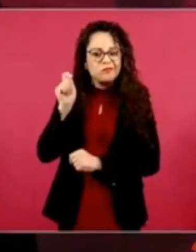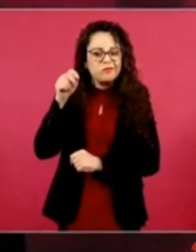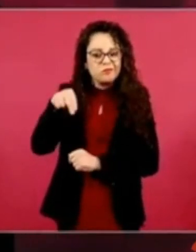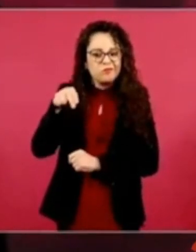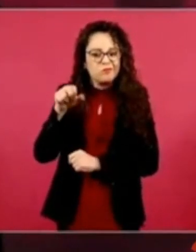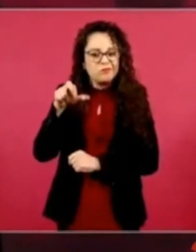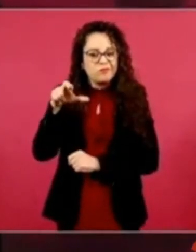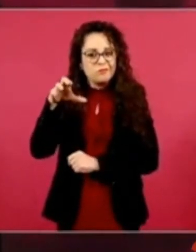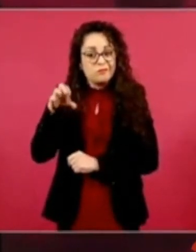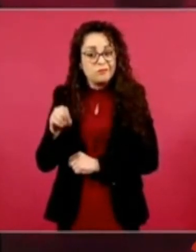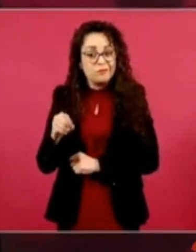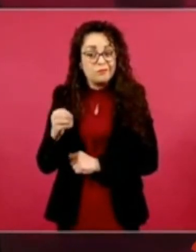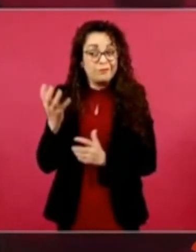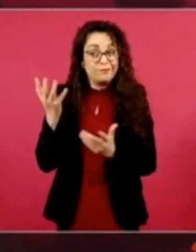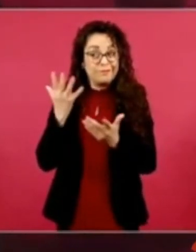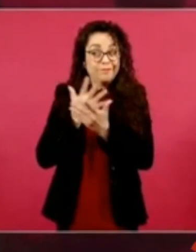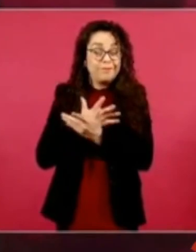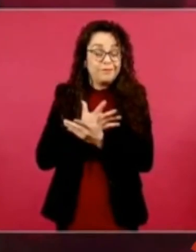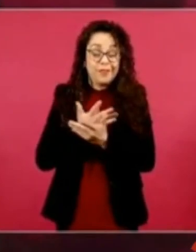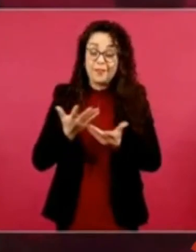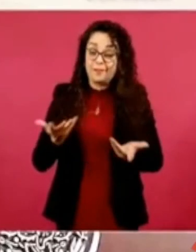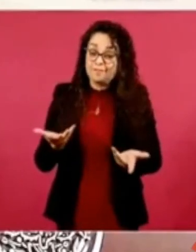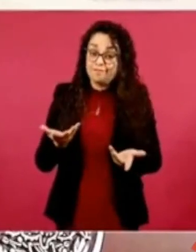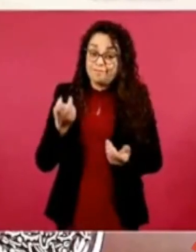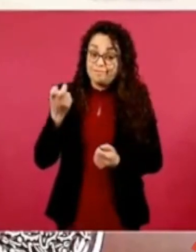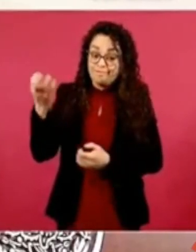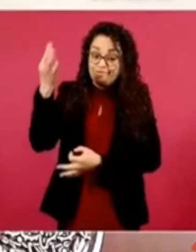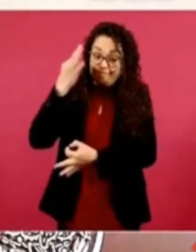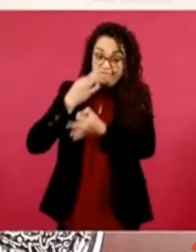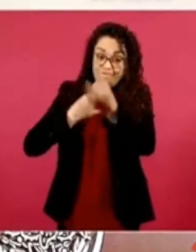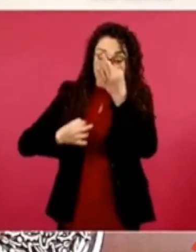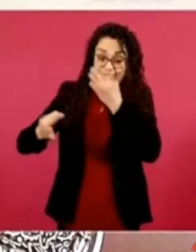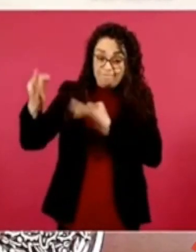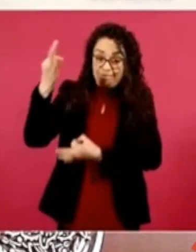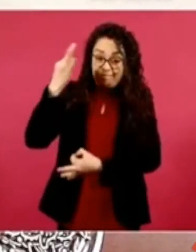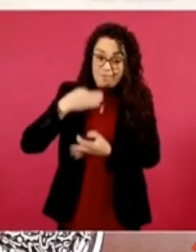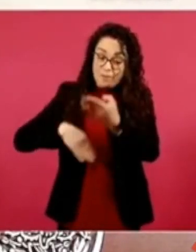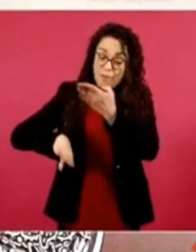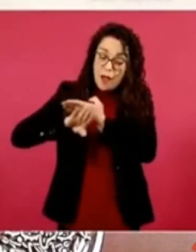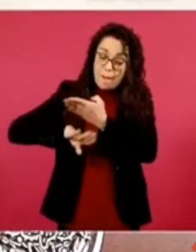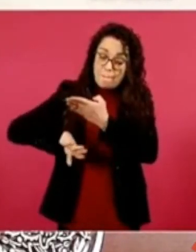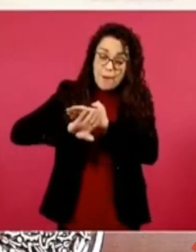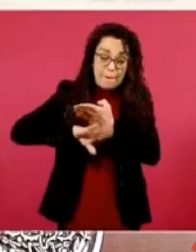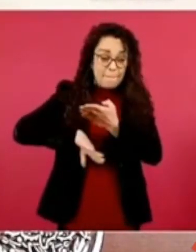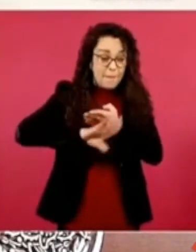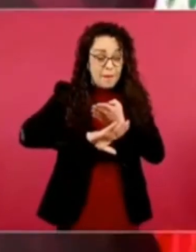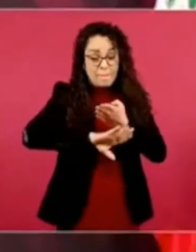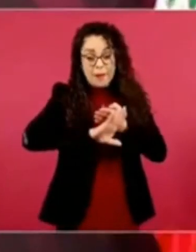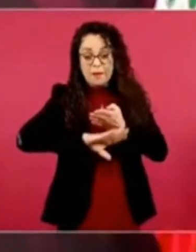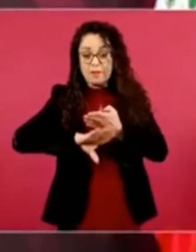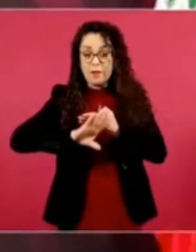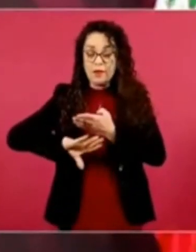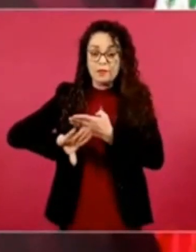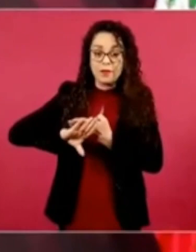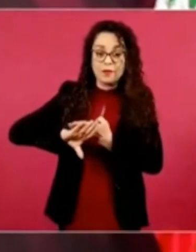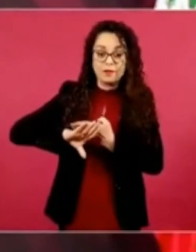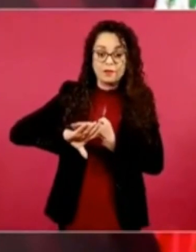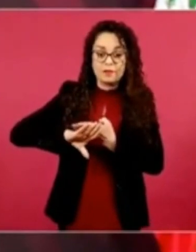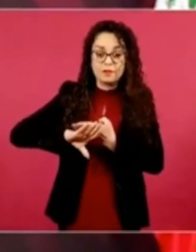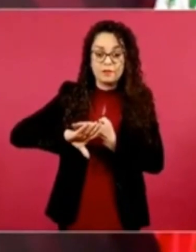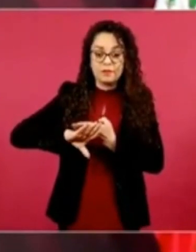todos lanzados y la dictadura.